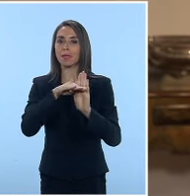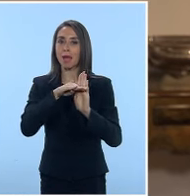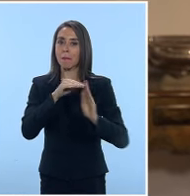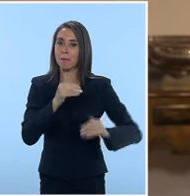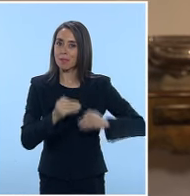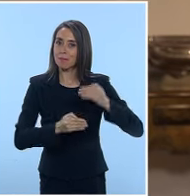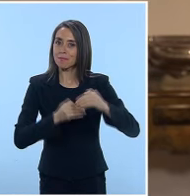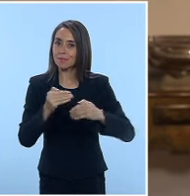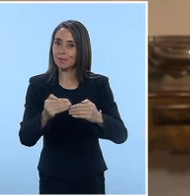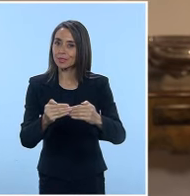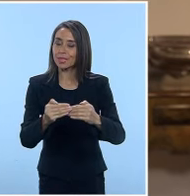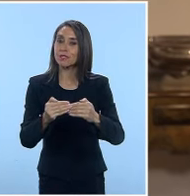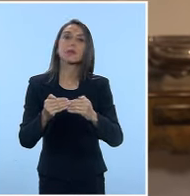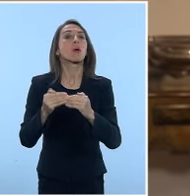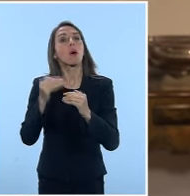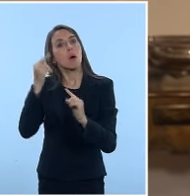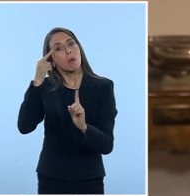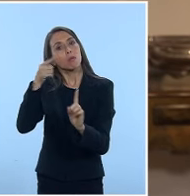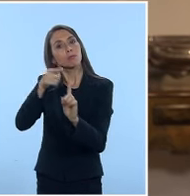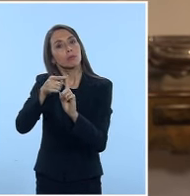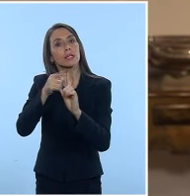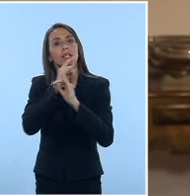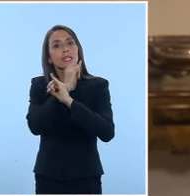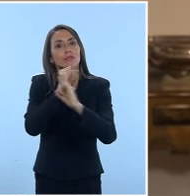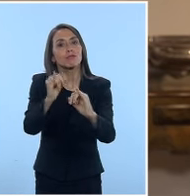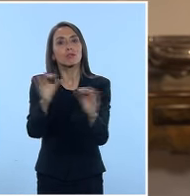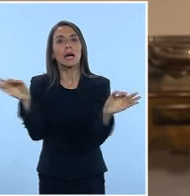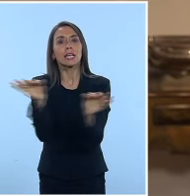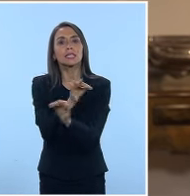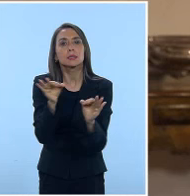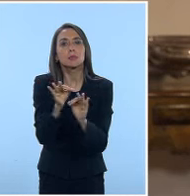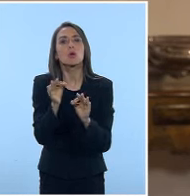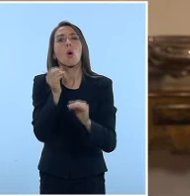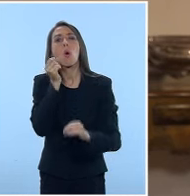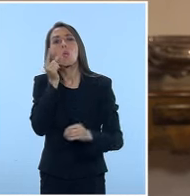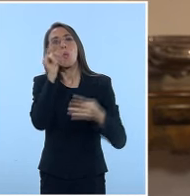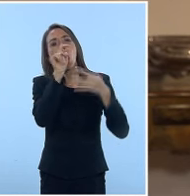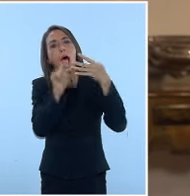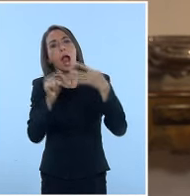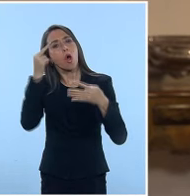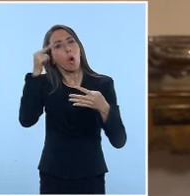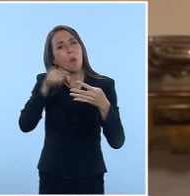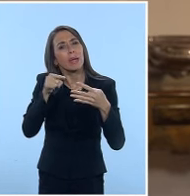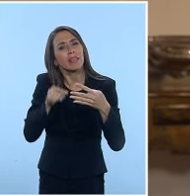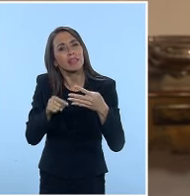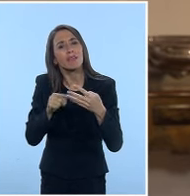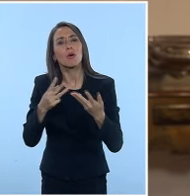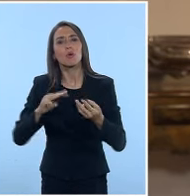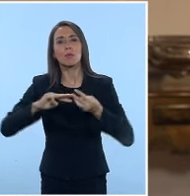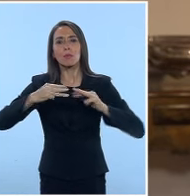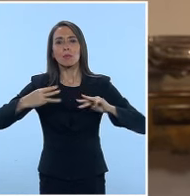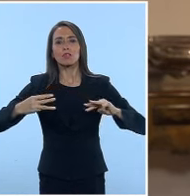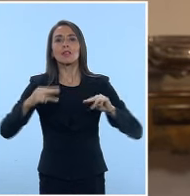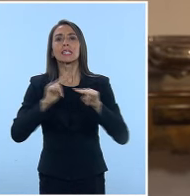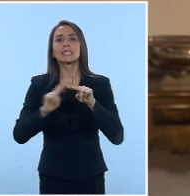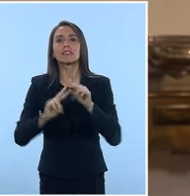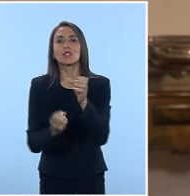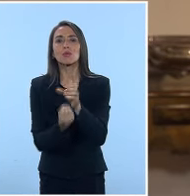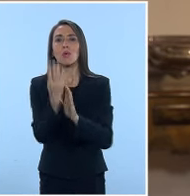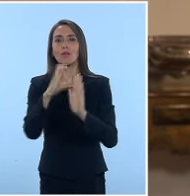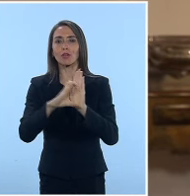proceso, que estaba dirigida a comunicar y explicar los objetivos y métodos de la elaboración de una nueva Constitución.